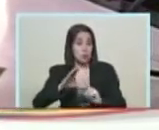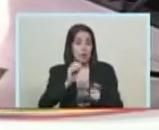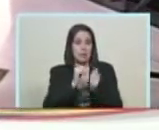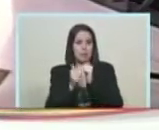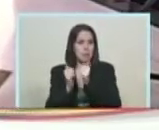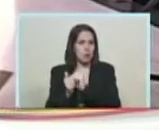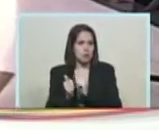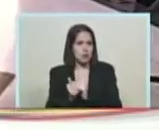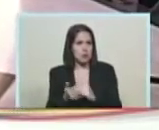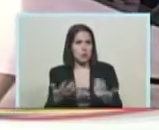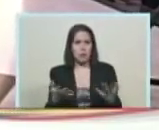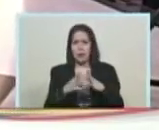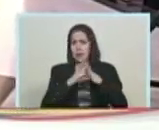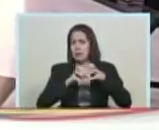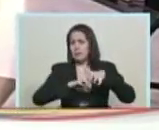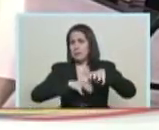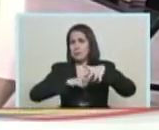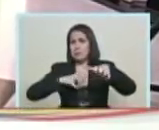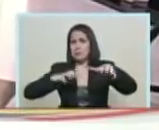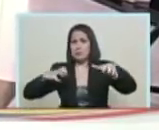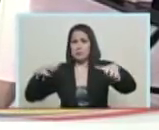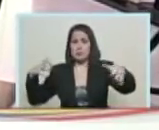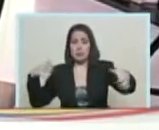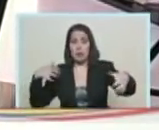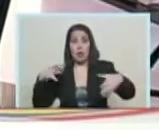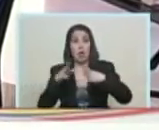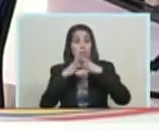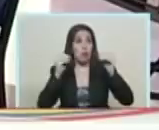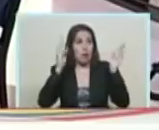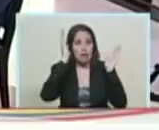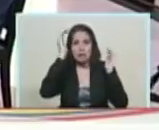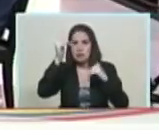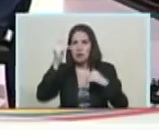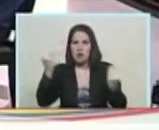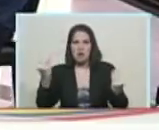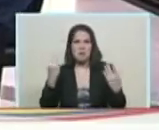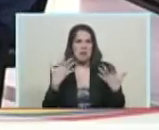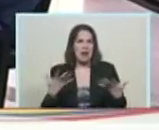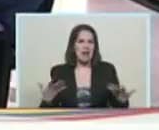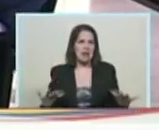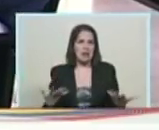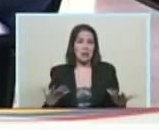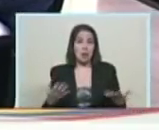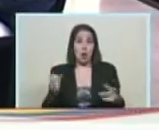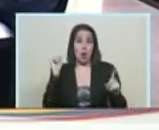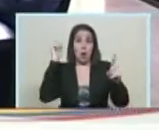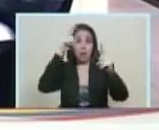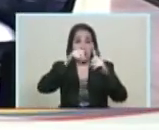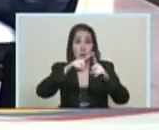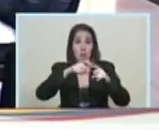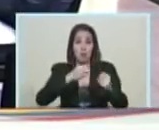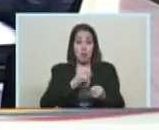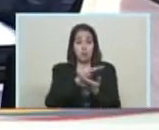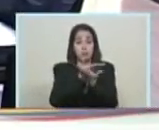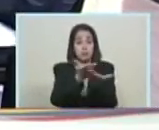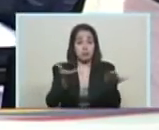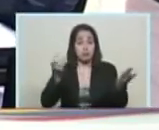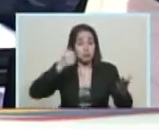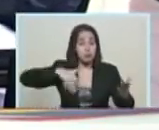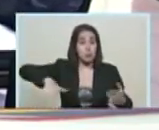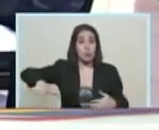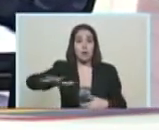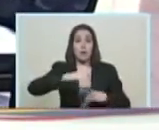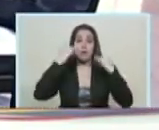deportivos, bueno, es un gran operativo. ¿Para qué? Para cumplir el objetivo Pueblo Feliz